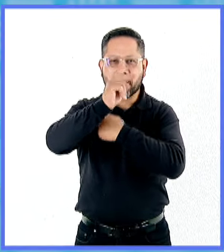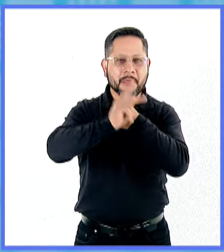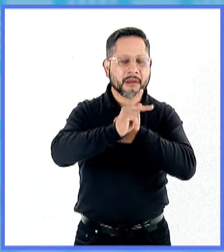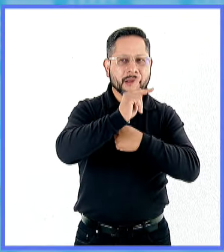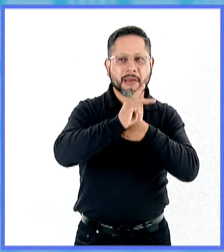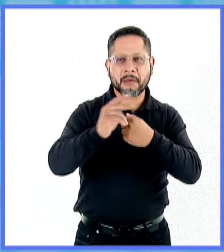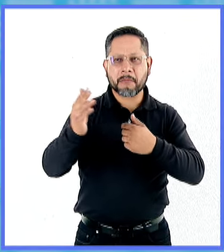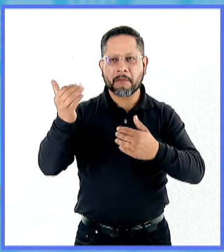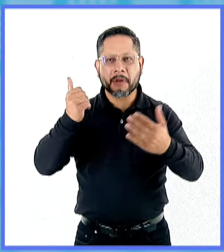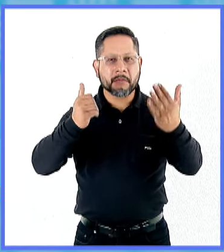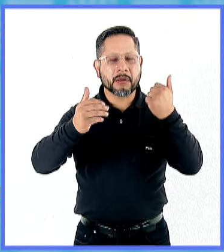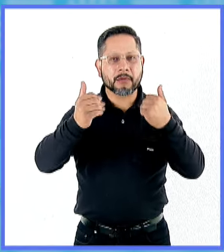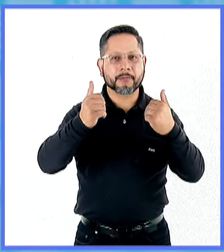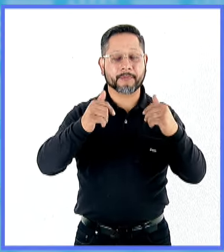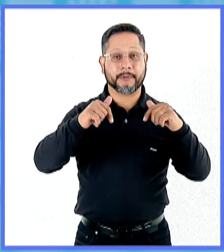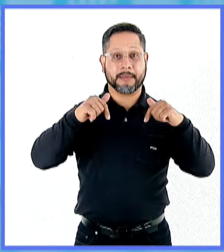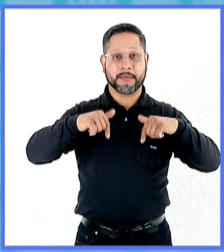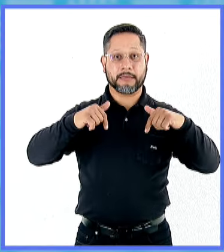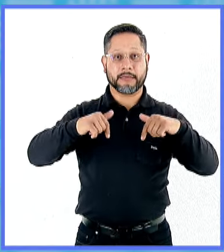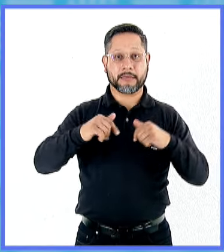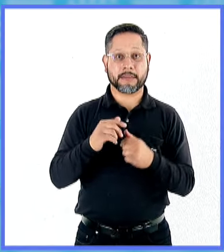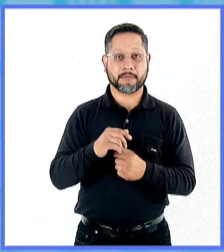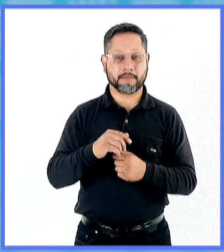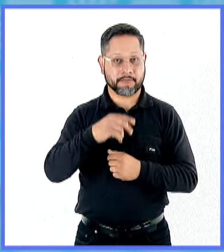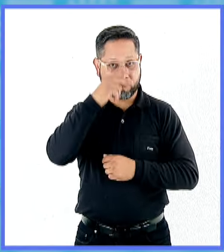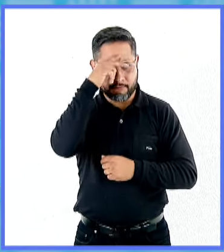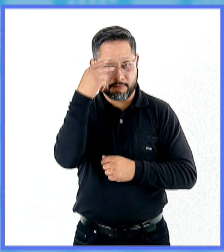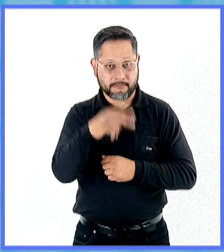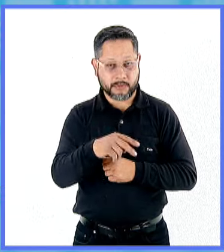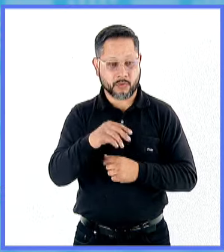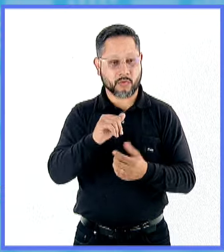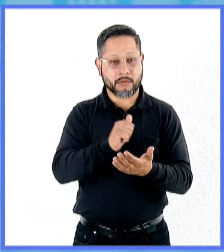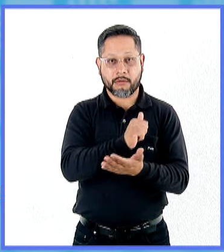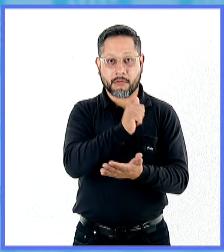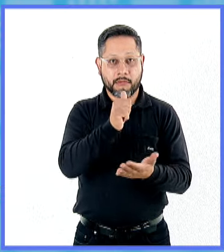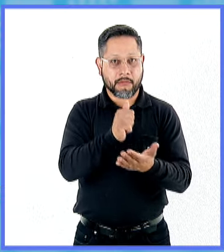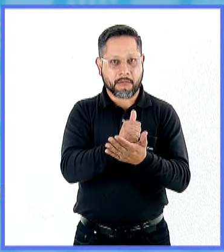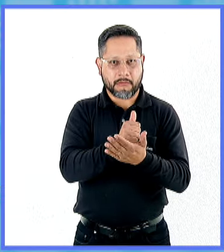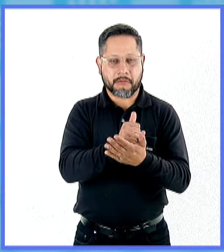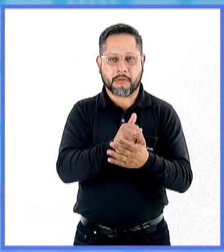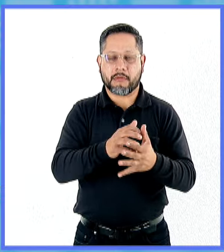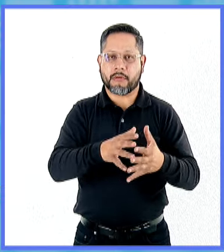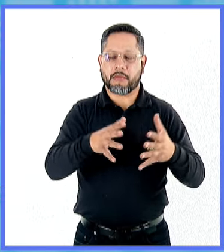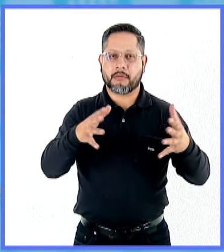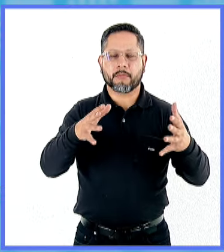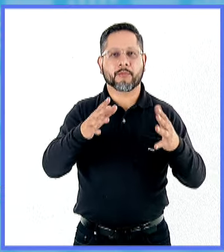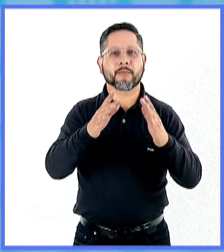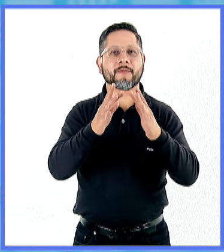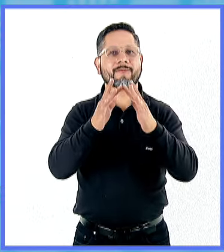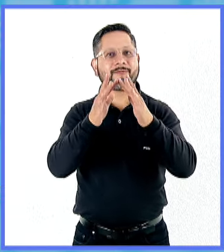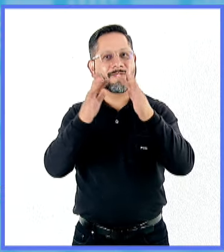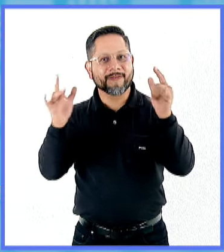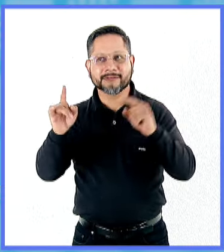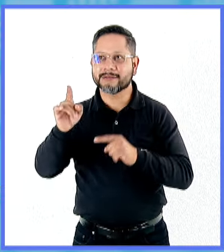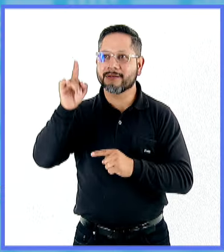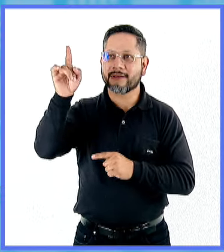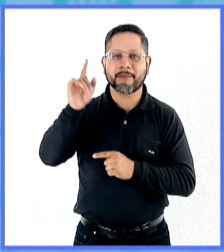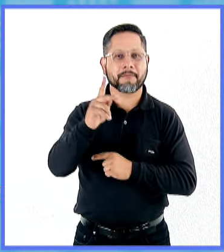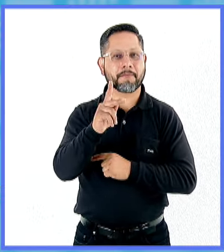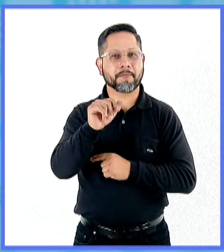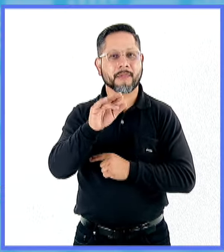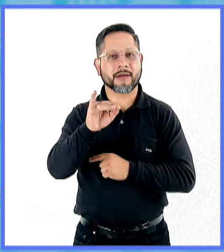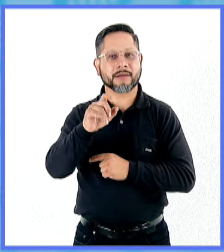México como país de capital muy grande. Yo diría, por ejemplo, que eso le sucede a Francia. Francia es París, ¿no? Y las demás ciudades,